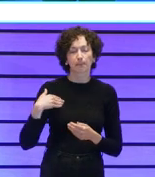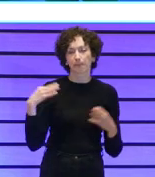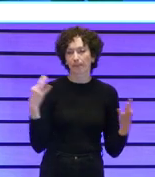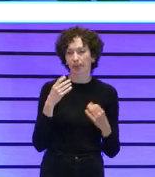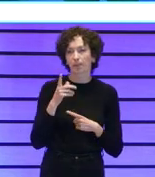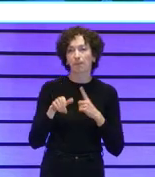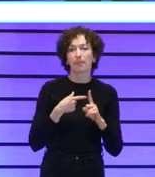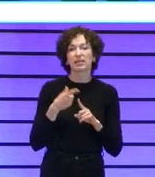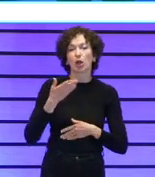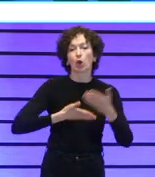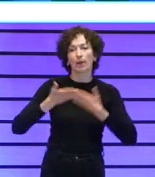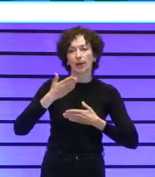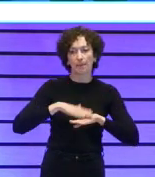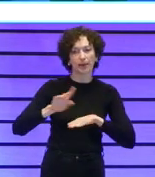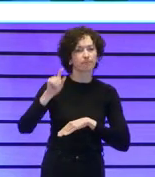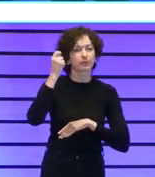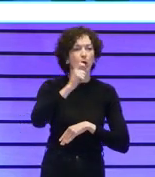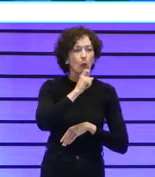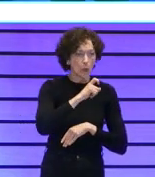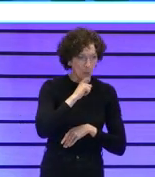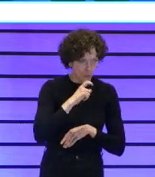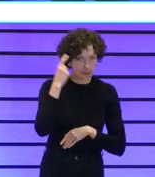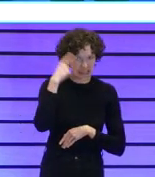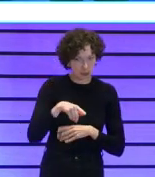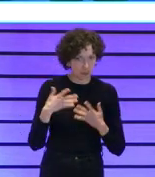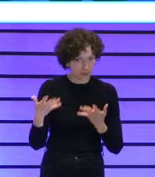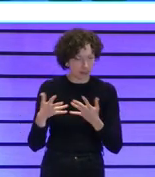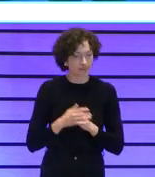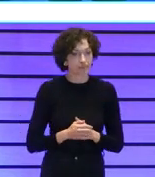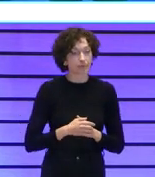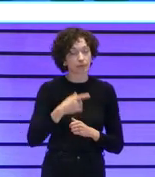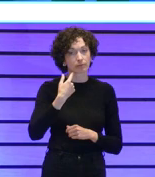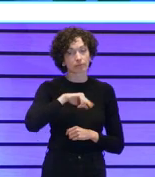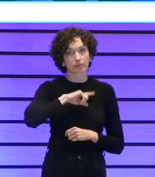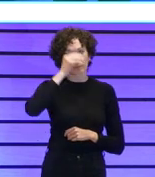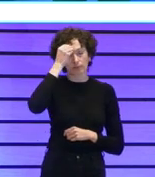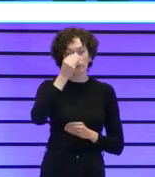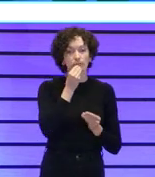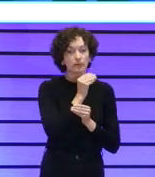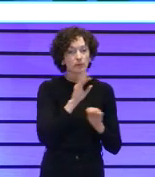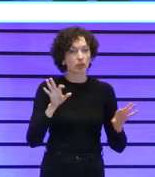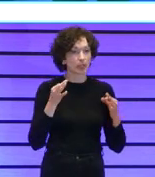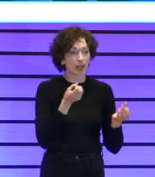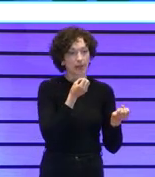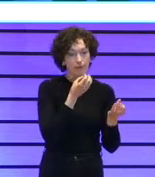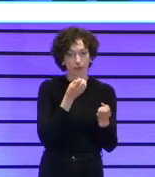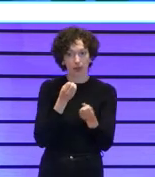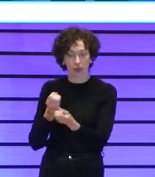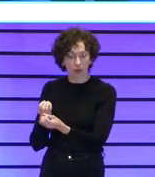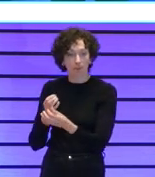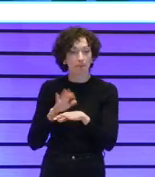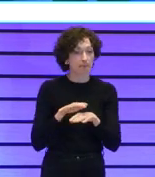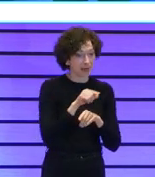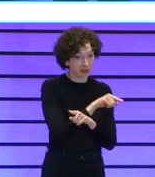en conseguirlo vale entonces pensamos que lo mejor era aportar información y conseguir que esa